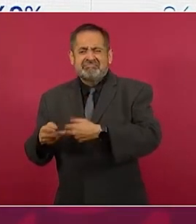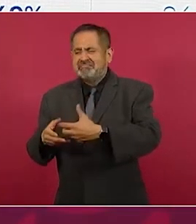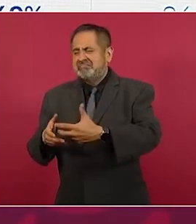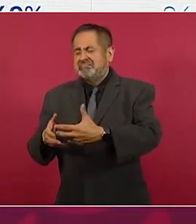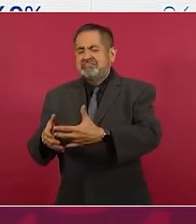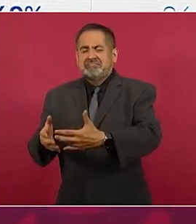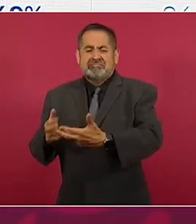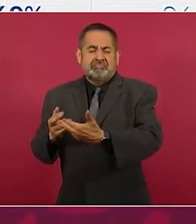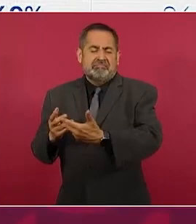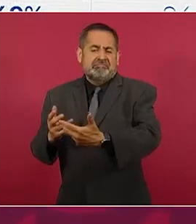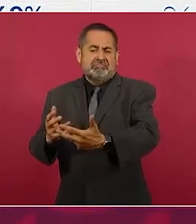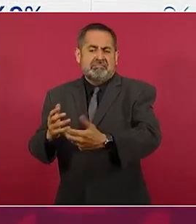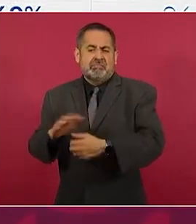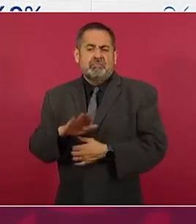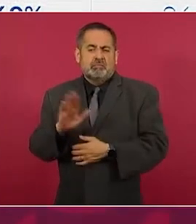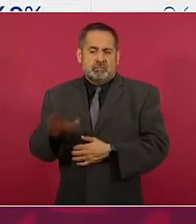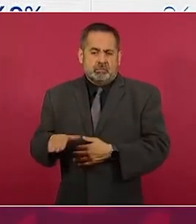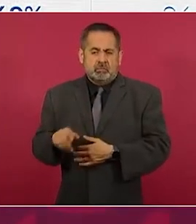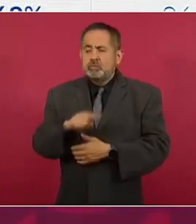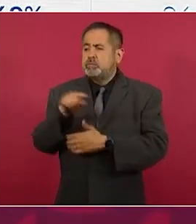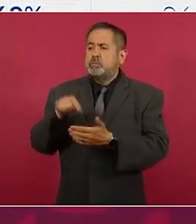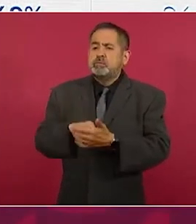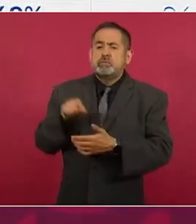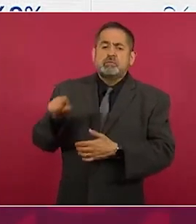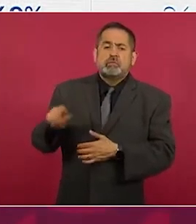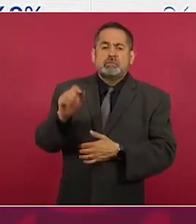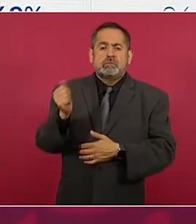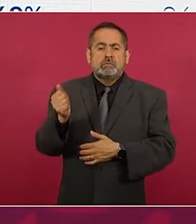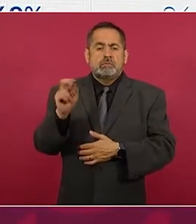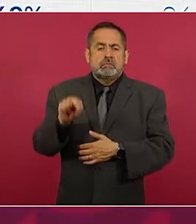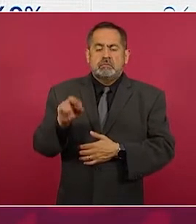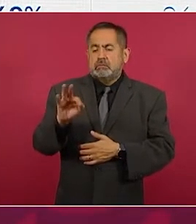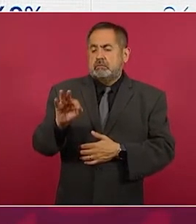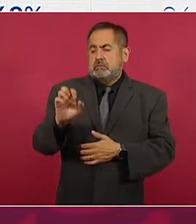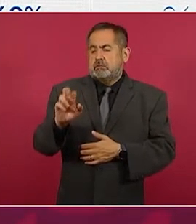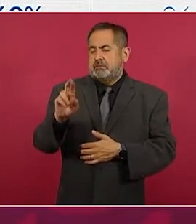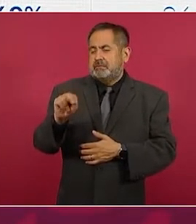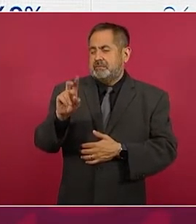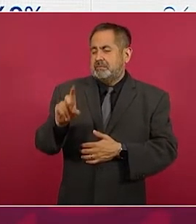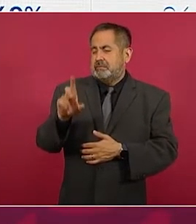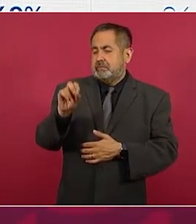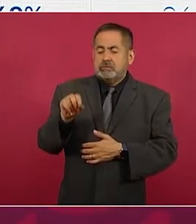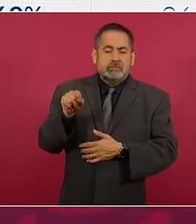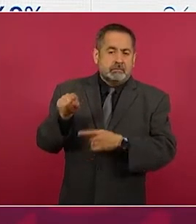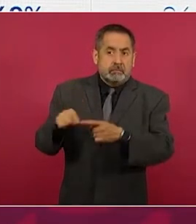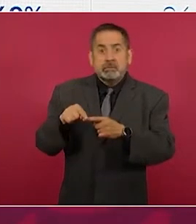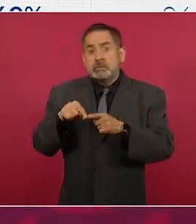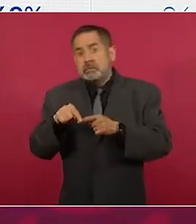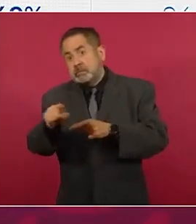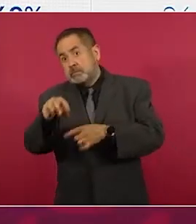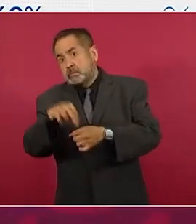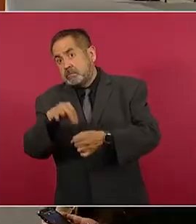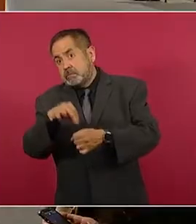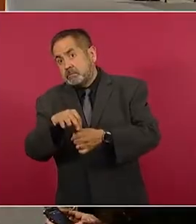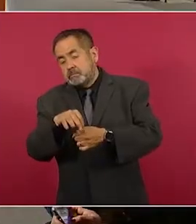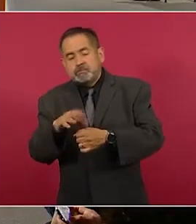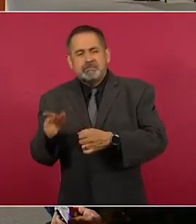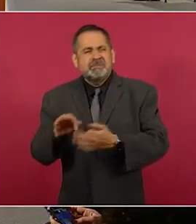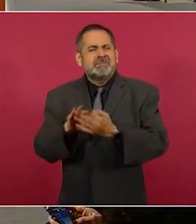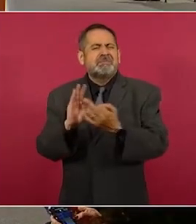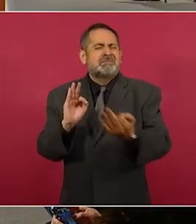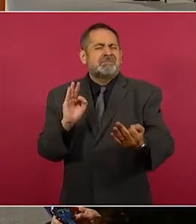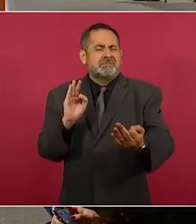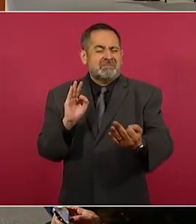a votar en San Fernando, cerca de Tuxela